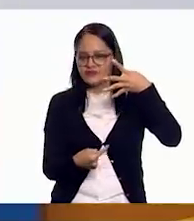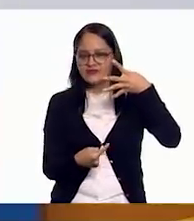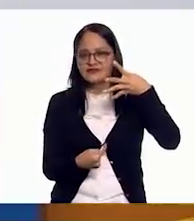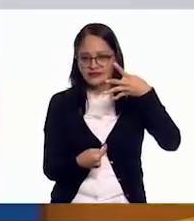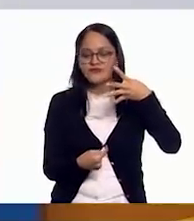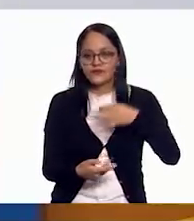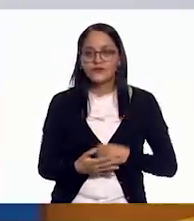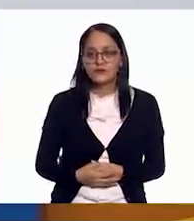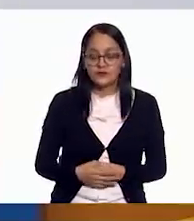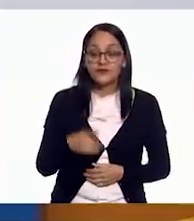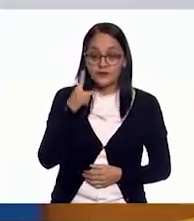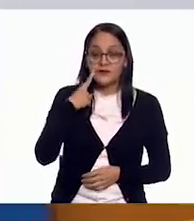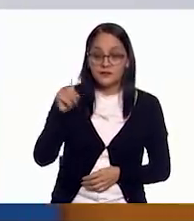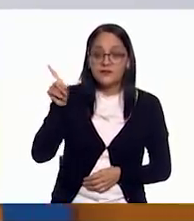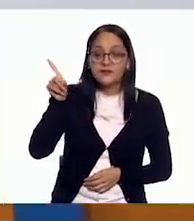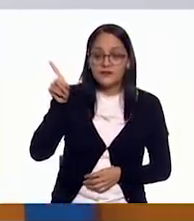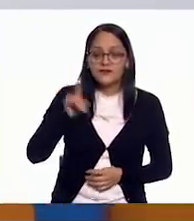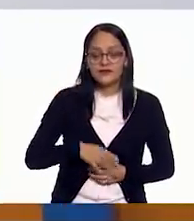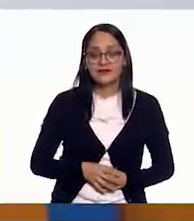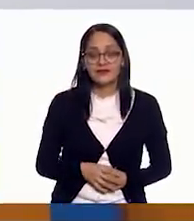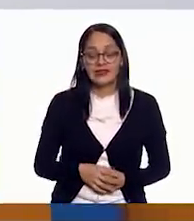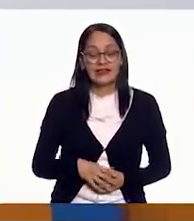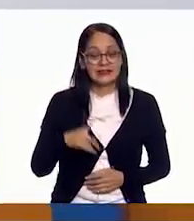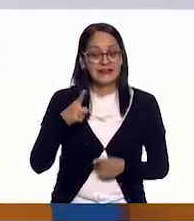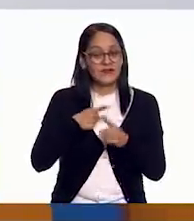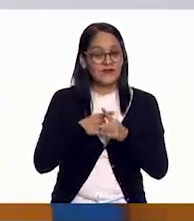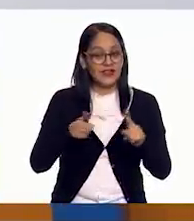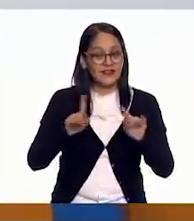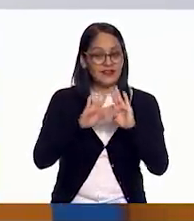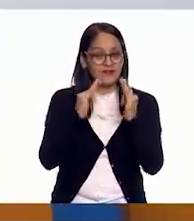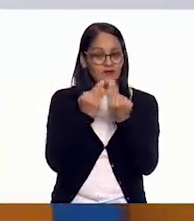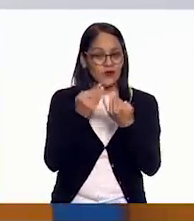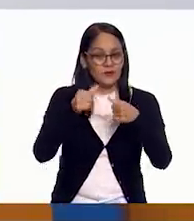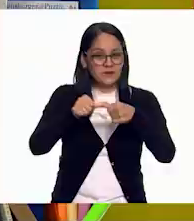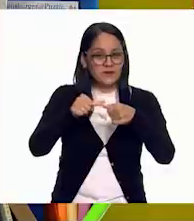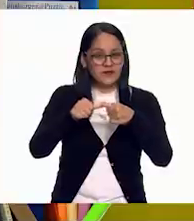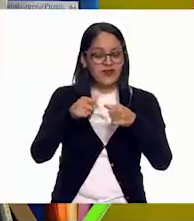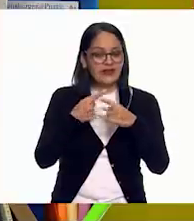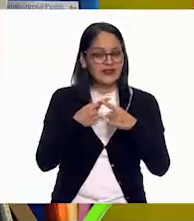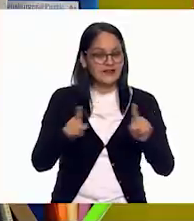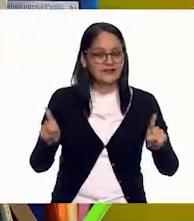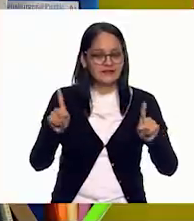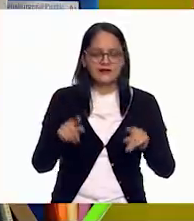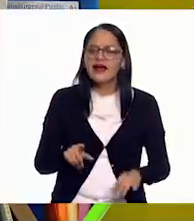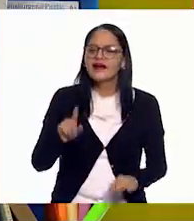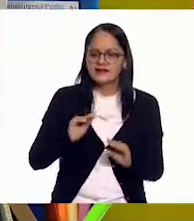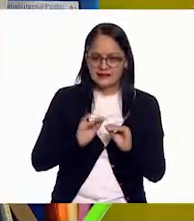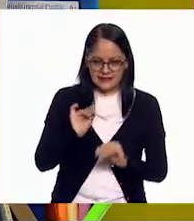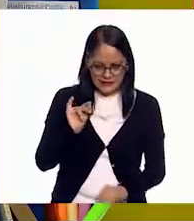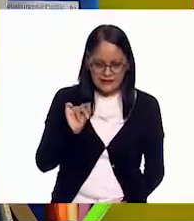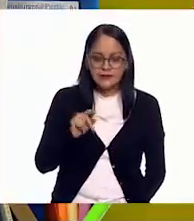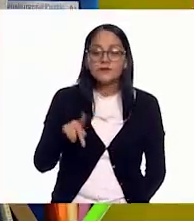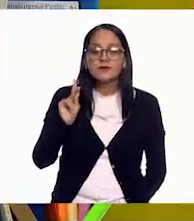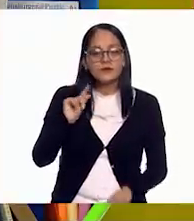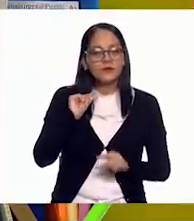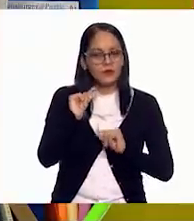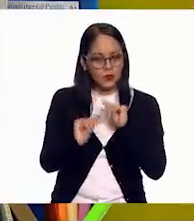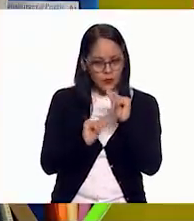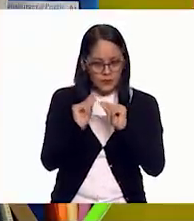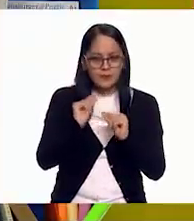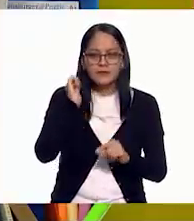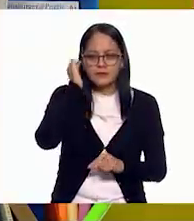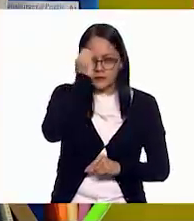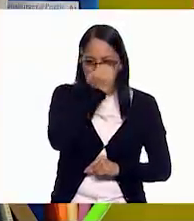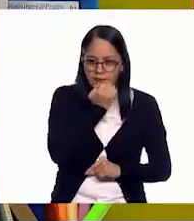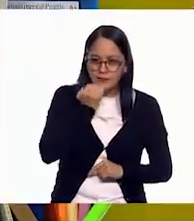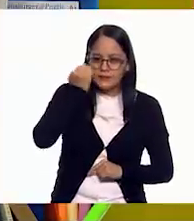Sí. La tipografía de esta, entonces, es muy diferente. Claro, claro. Pero vamos a ir observando y, como tú